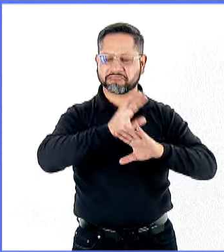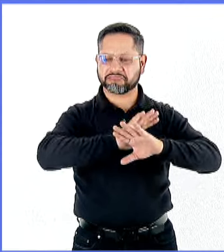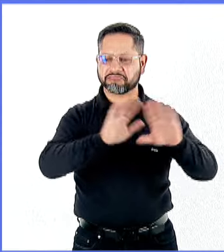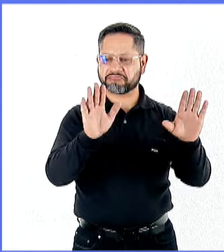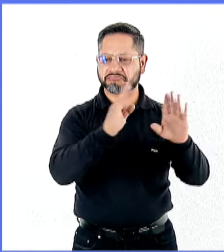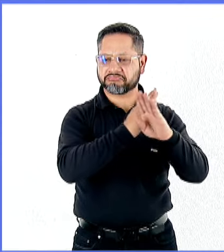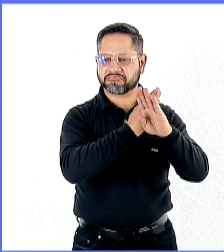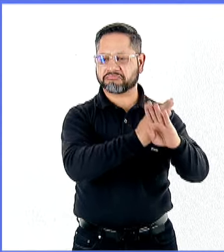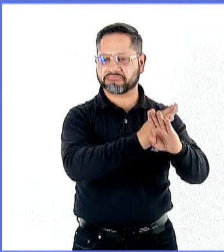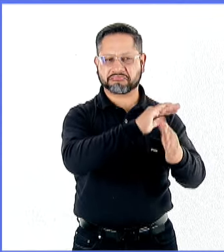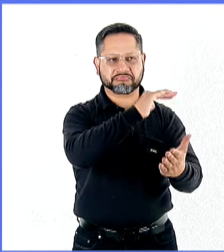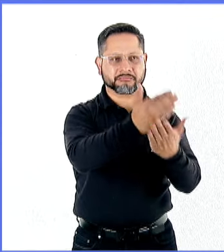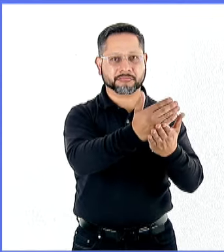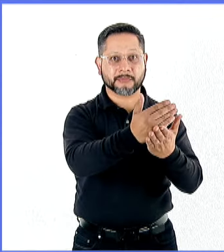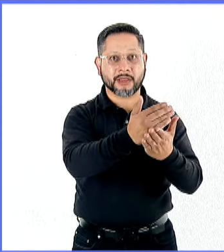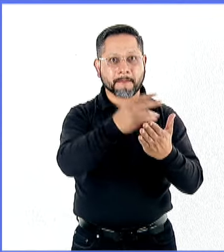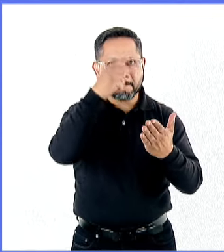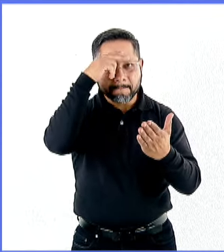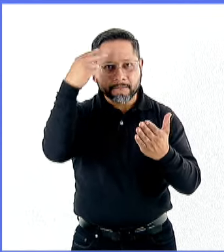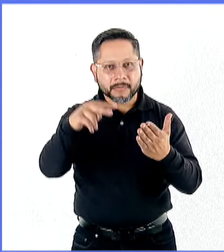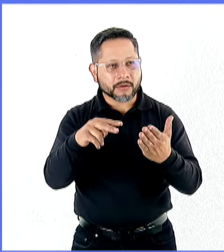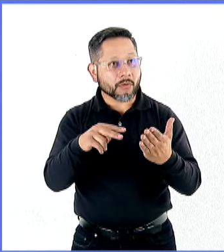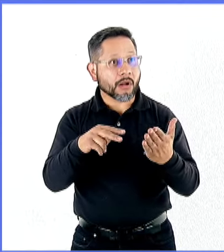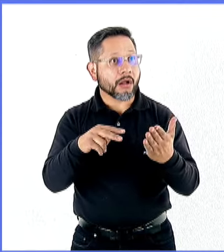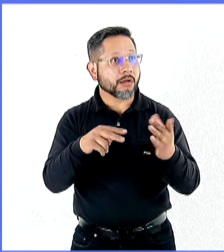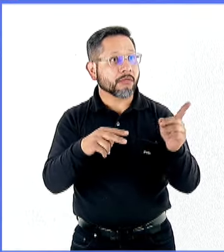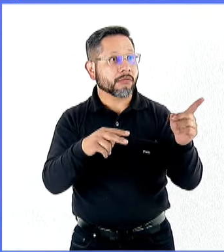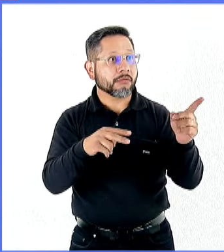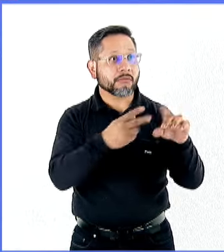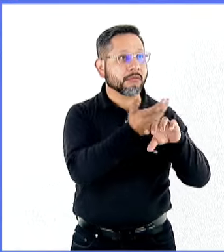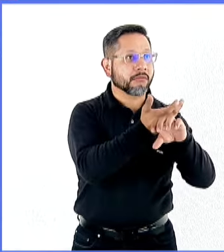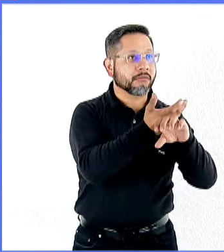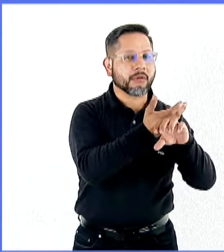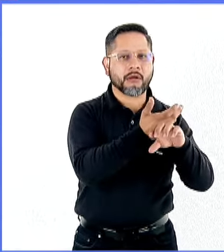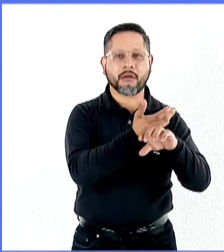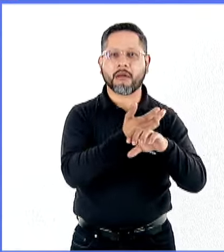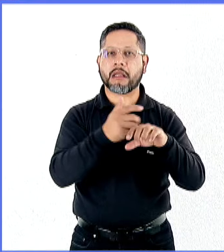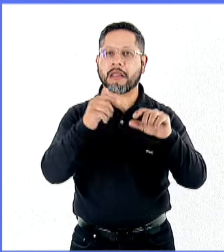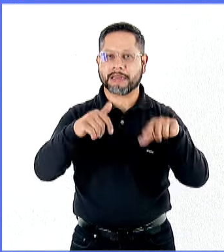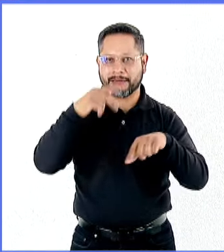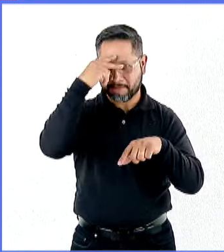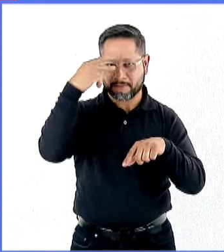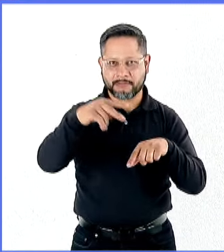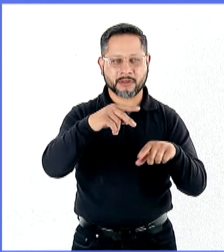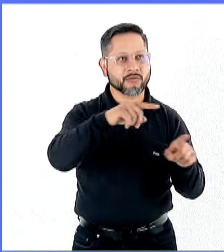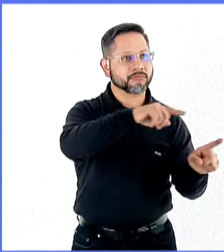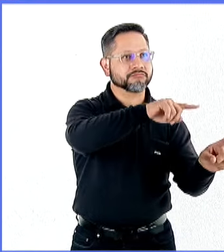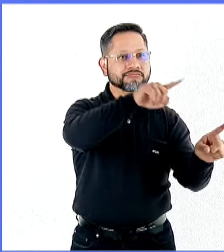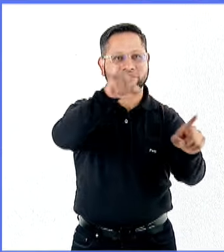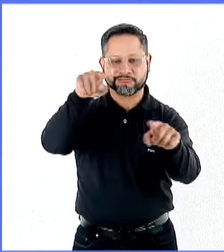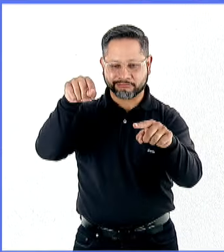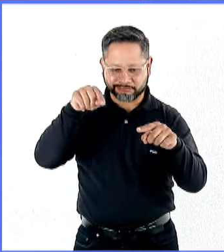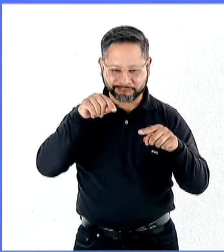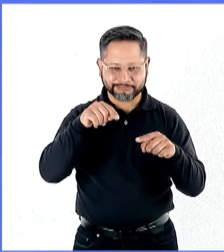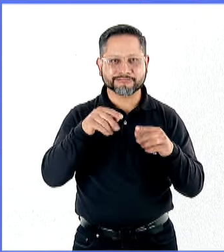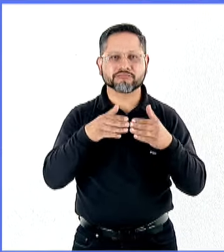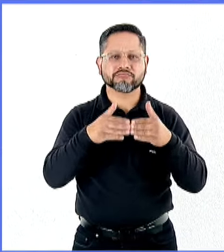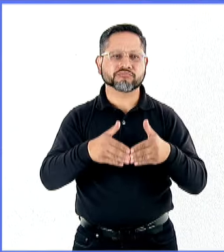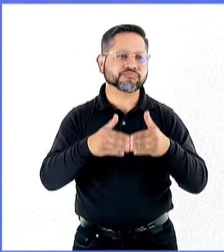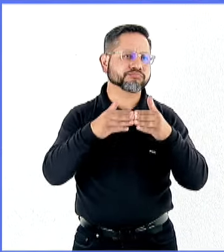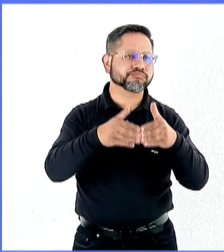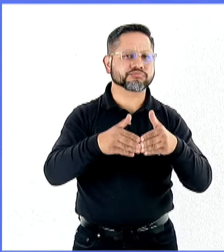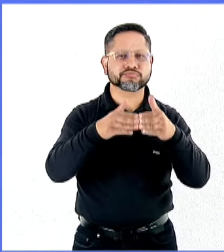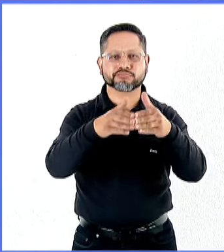relocalizar esa producción para que desde México fuera más fácil que llegaran estos productos finales al consumidor norteamericano, bueno,